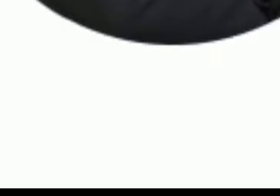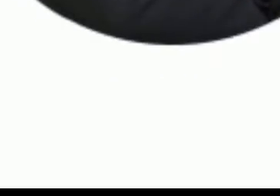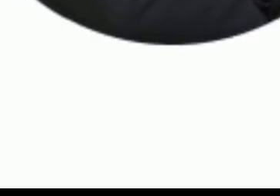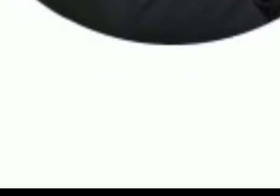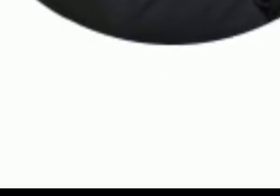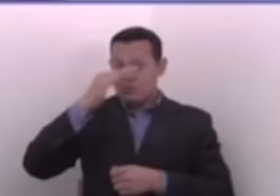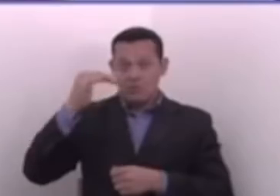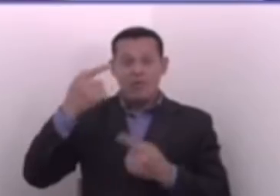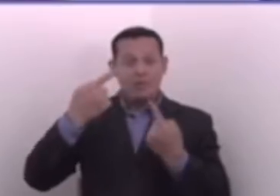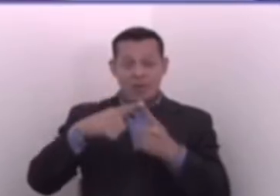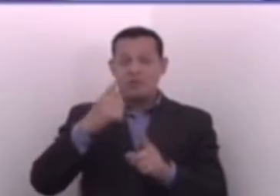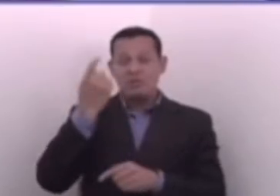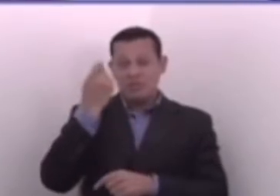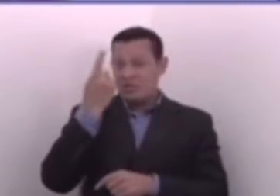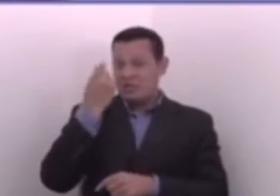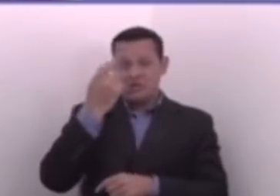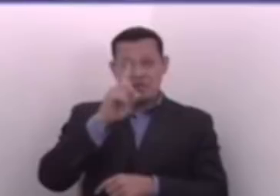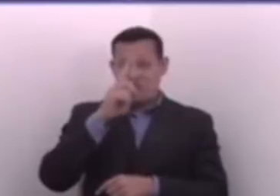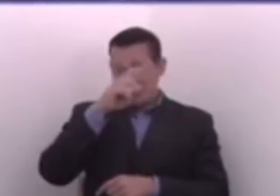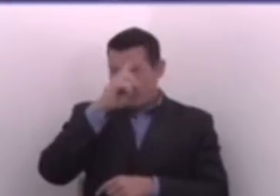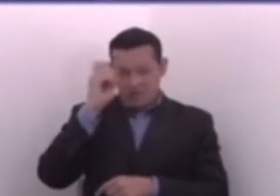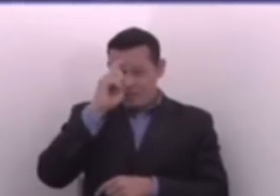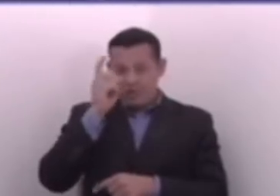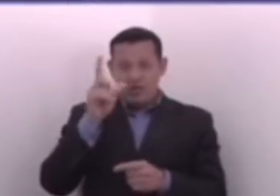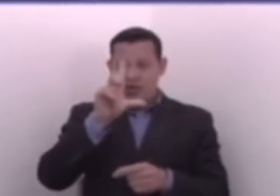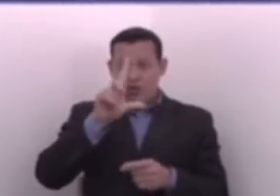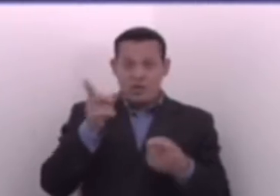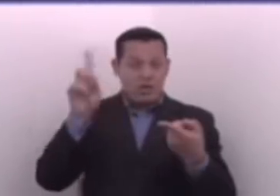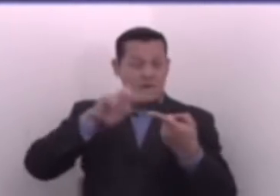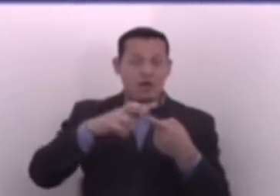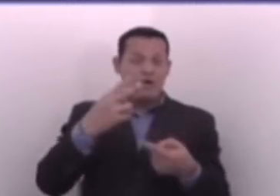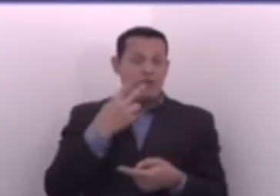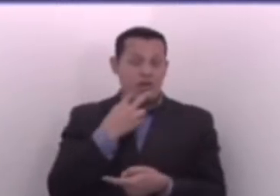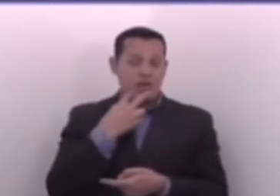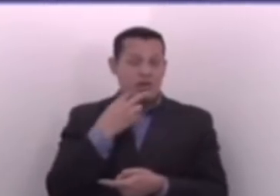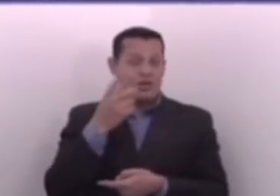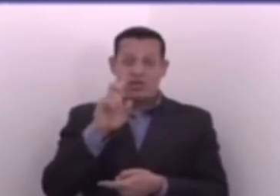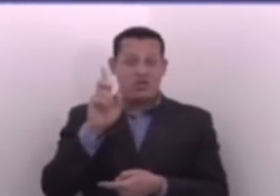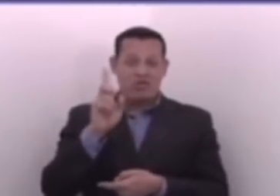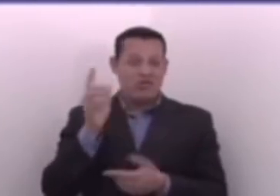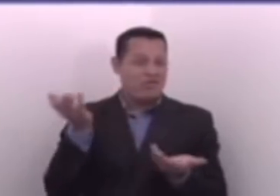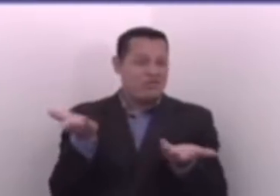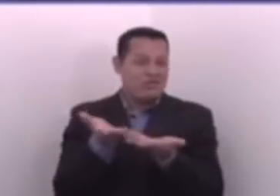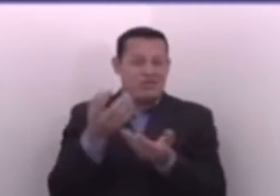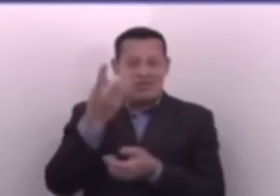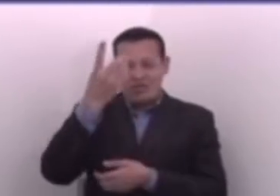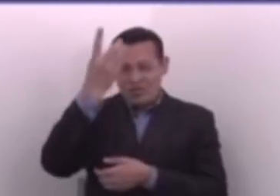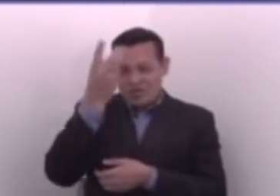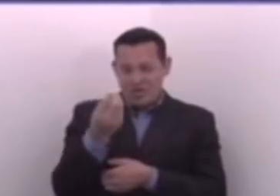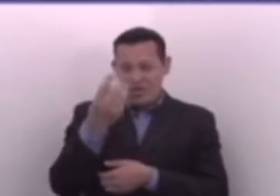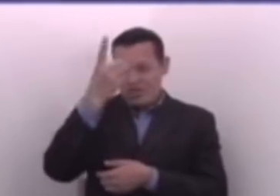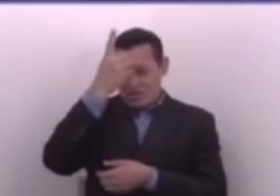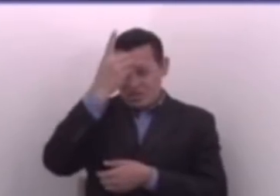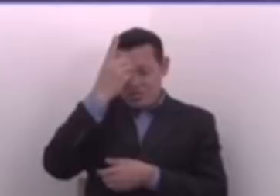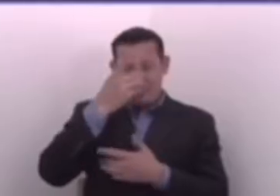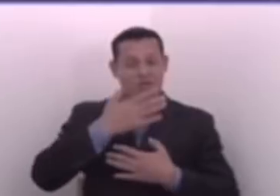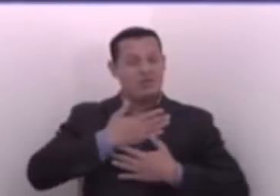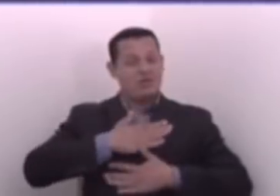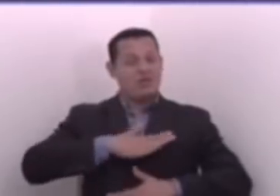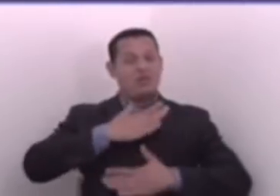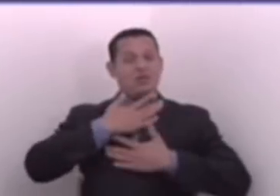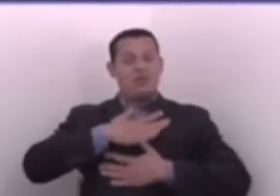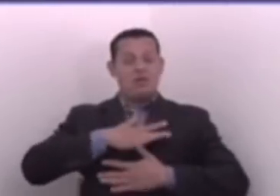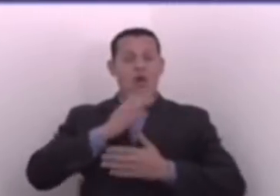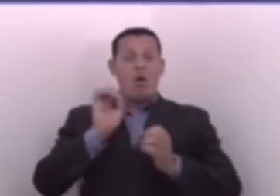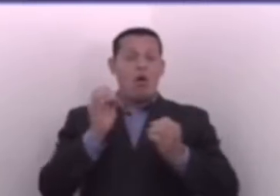la campanita. Que ni siquiera trabajaban de lunes a viernes, mucho menos lo van a hacer en un domingo, que están descansando